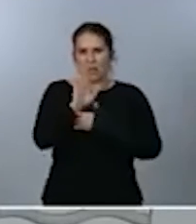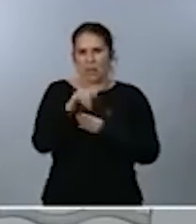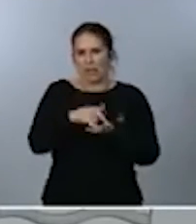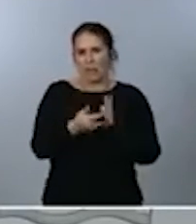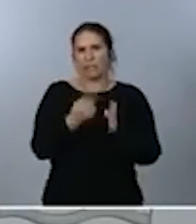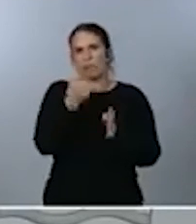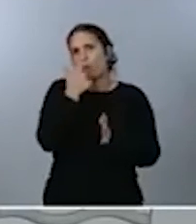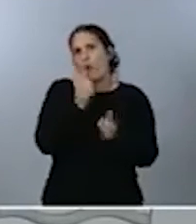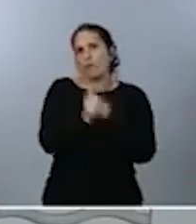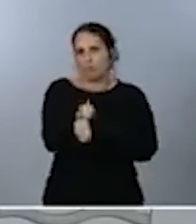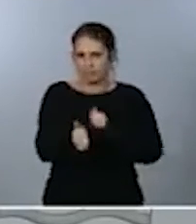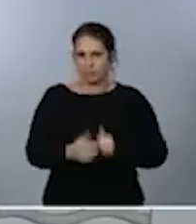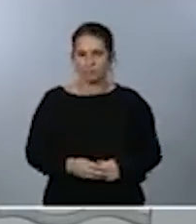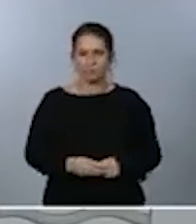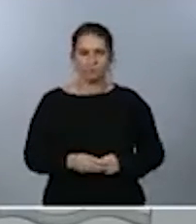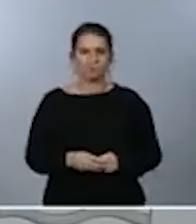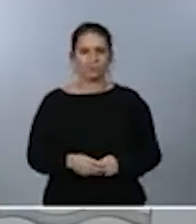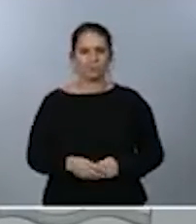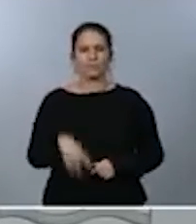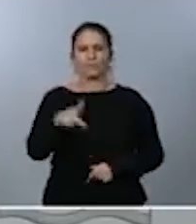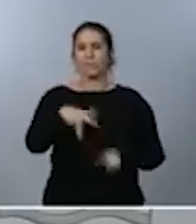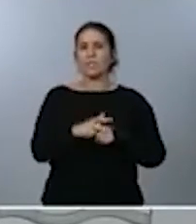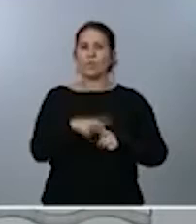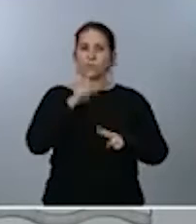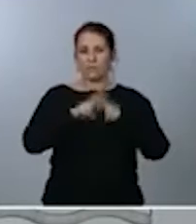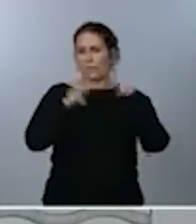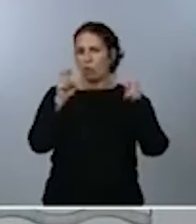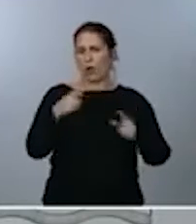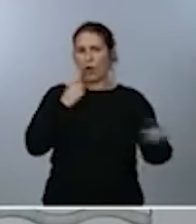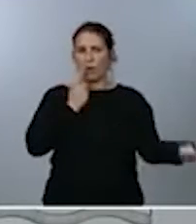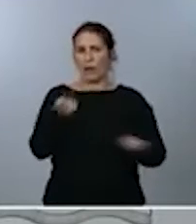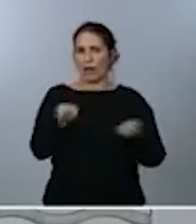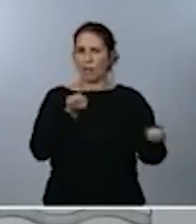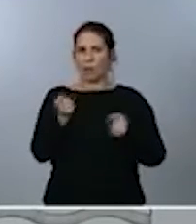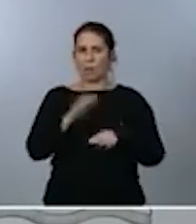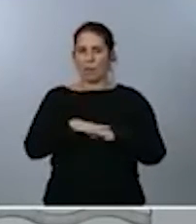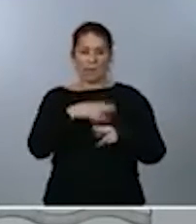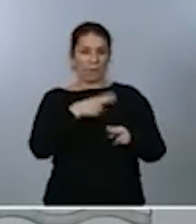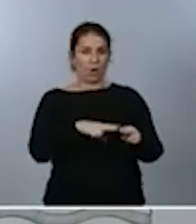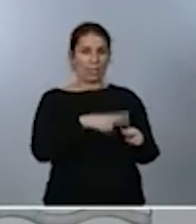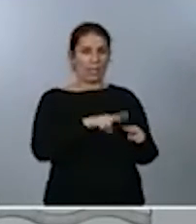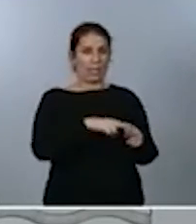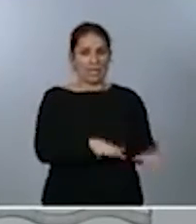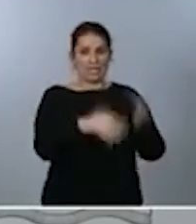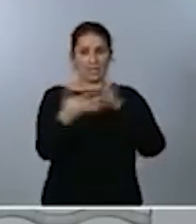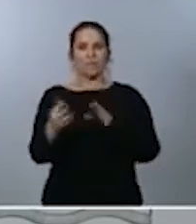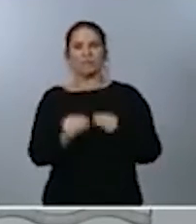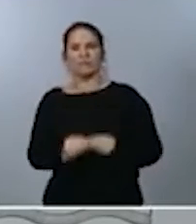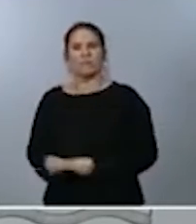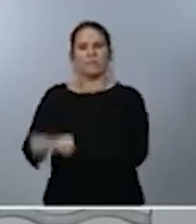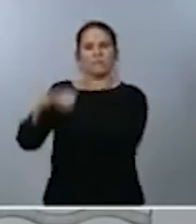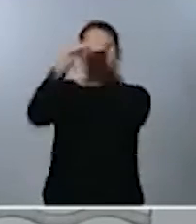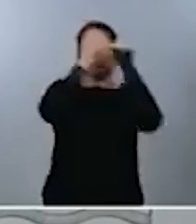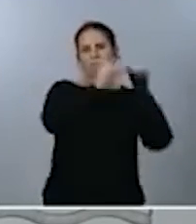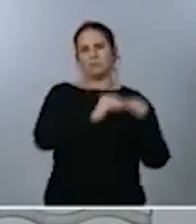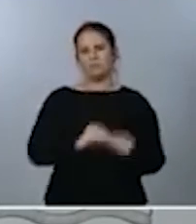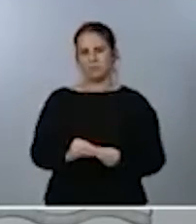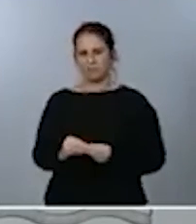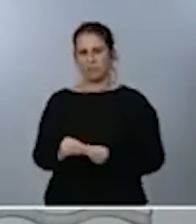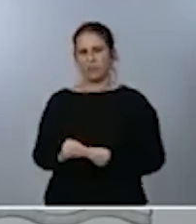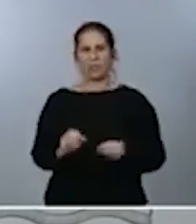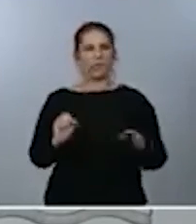Un instrumento de coordinación para que la ejecución de estas políticas esté armonizada en todo el territorio y, sobre todo,